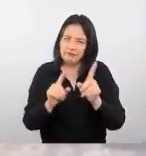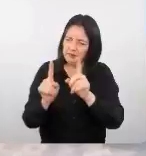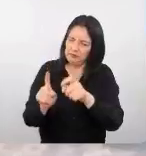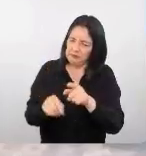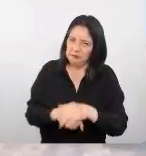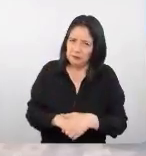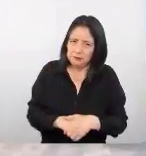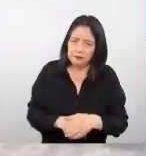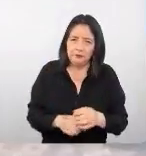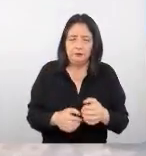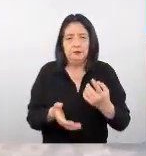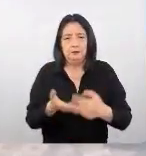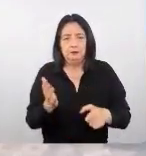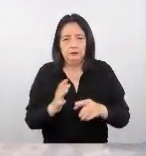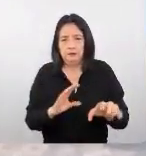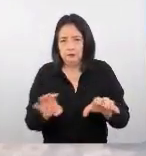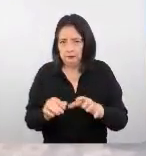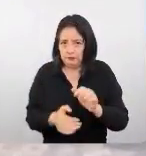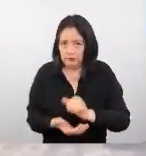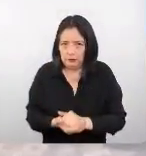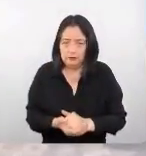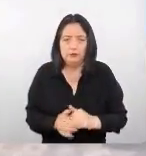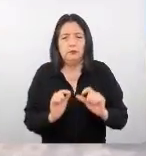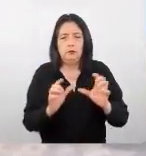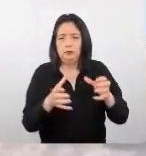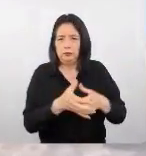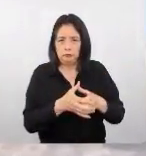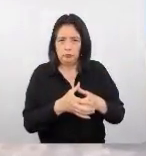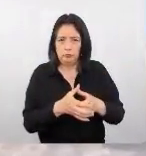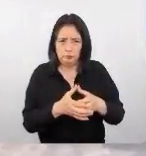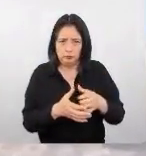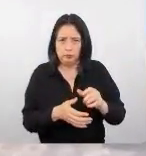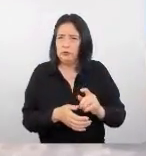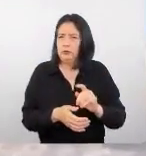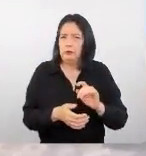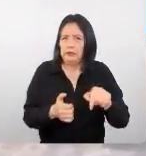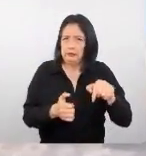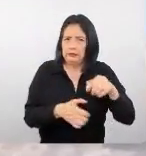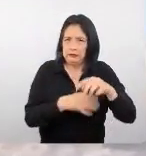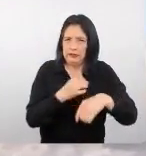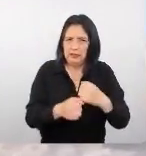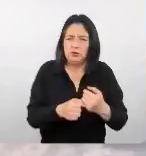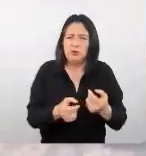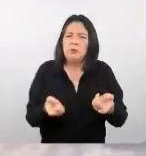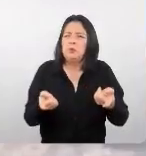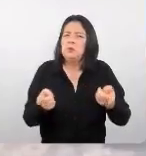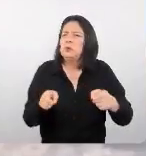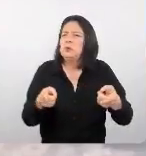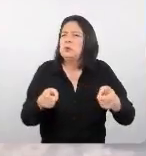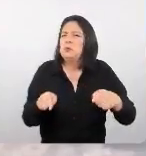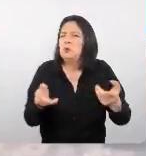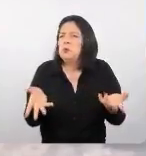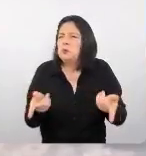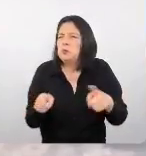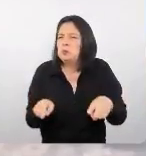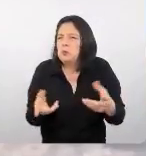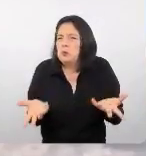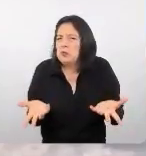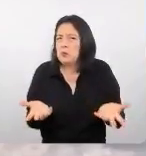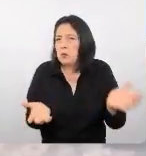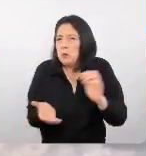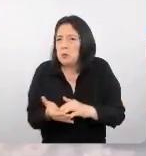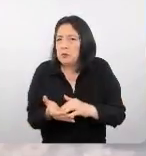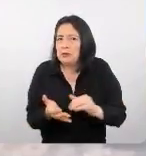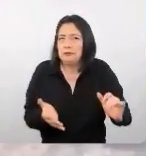que la realizó el Drummond Trail este año sobre cuándo ellos tendrían la intención de volver